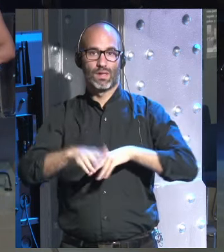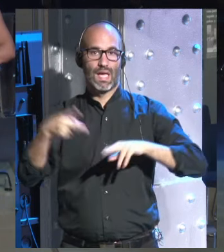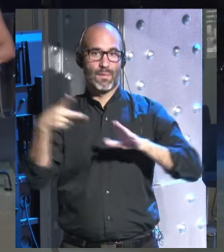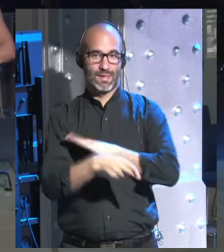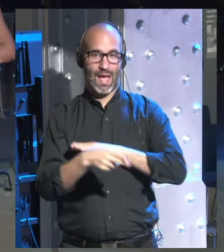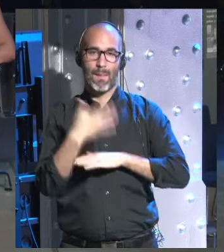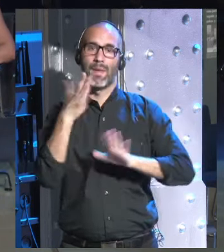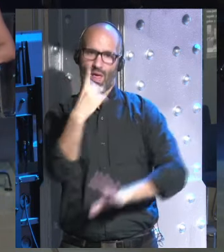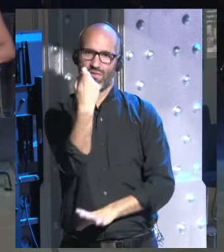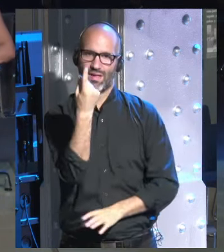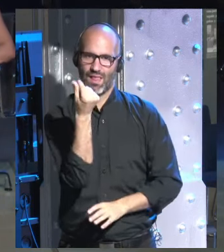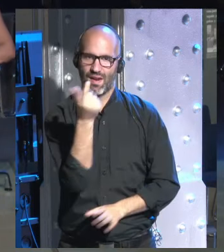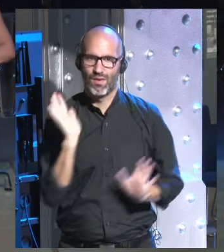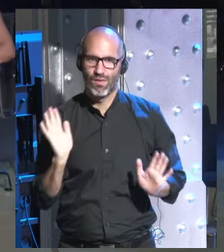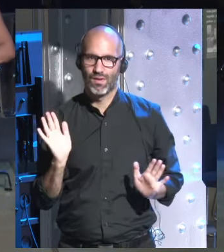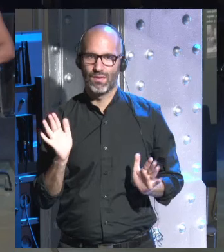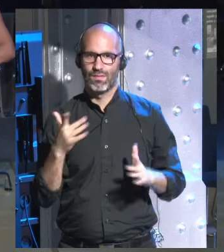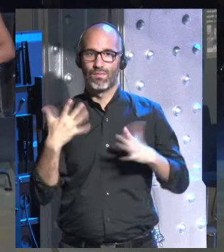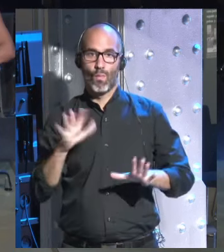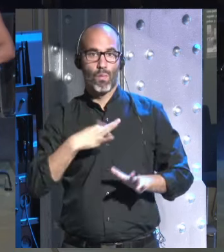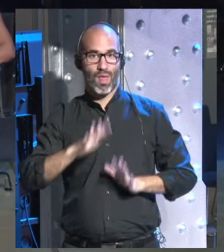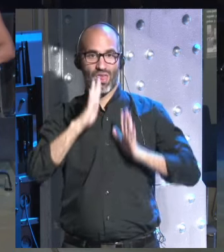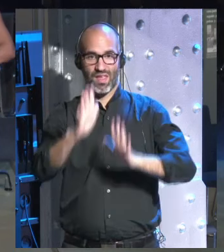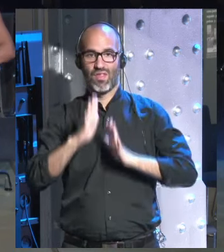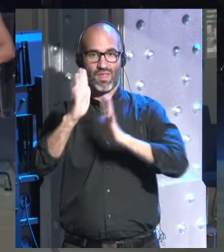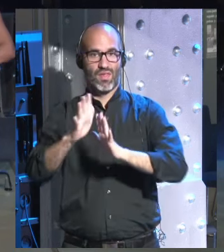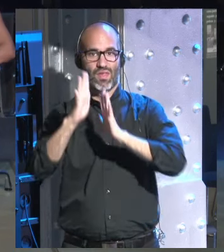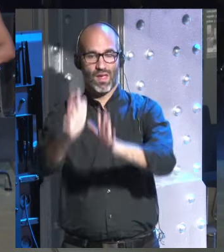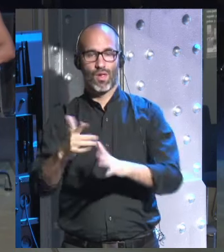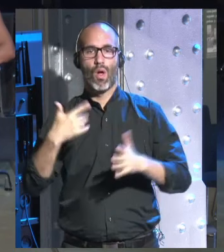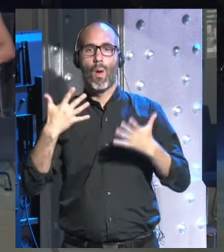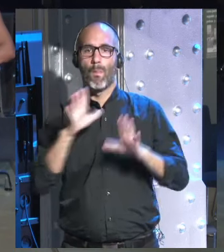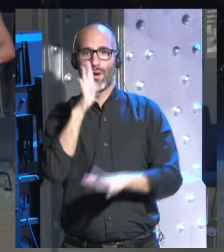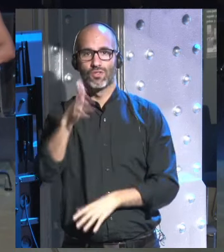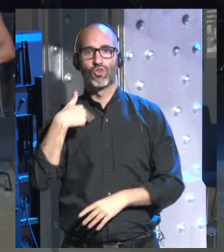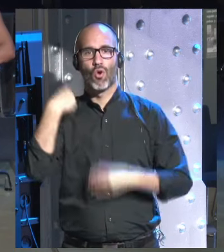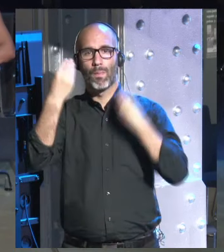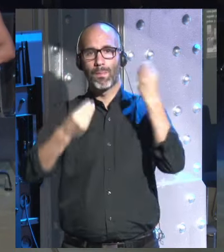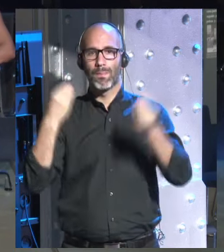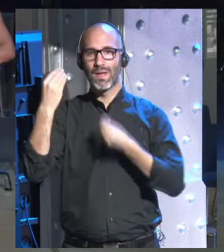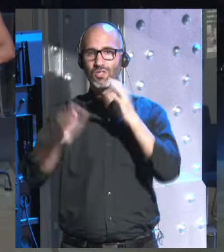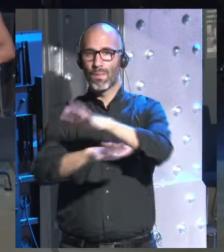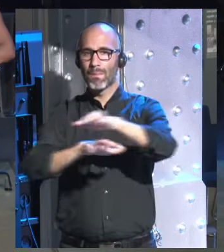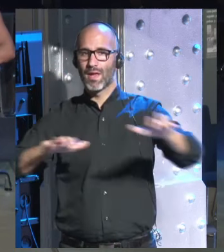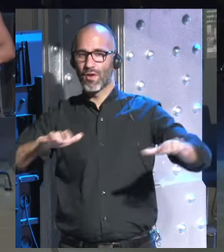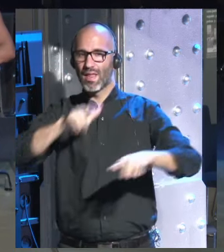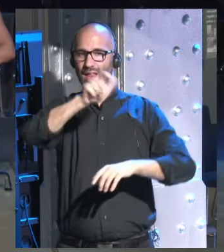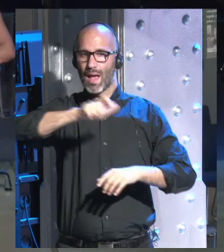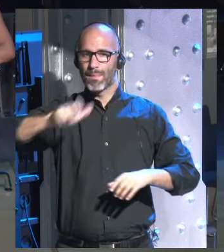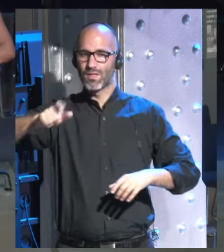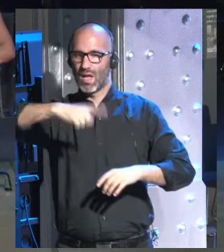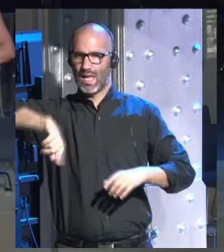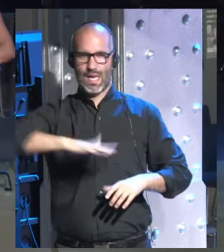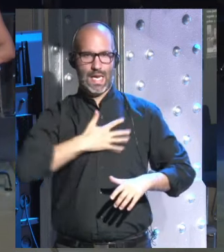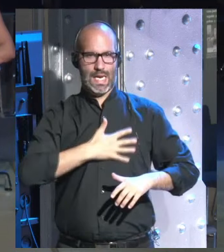supuesto por décadas de década en década y yo creo que la mayor parte de la gente estaría